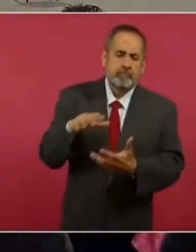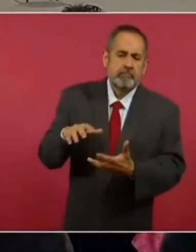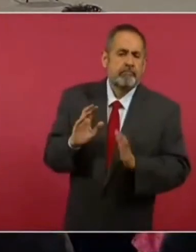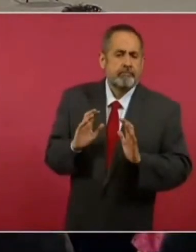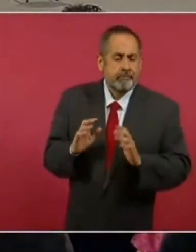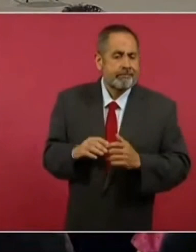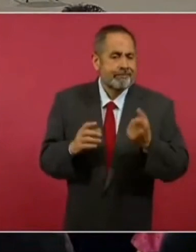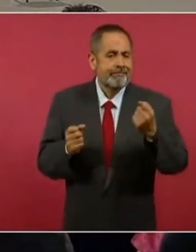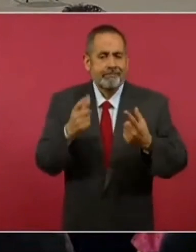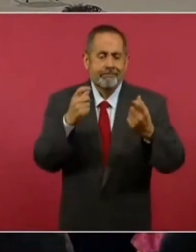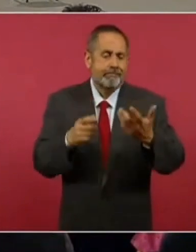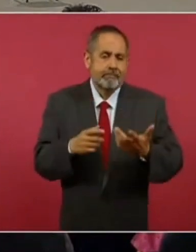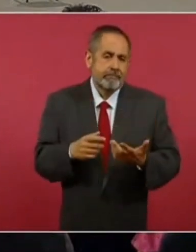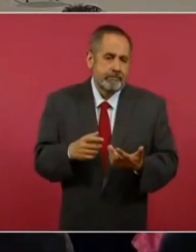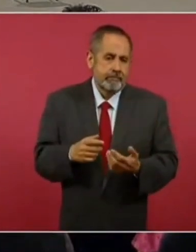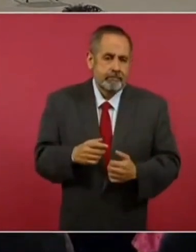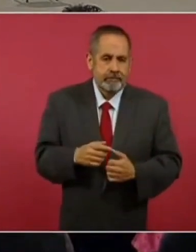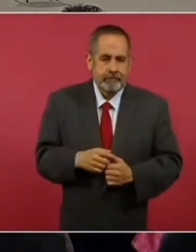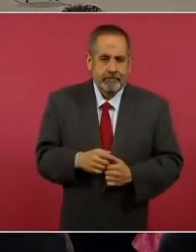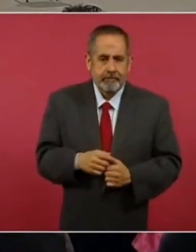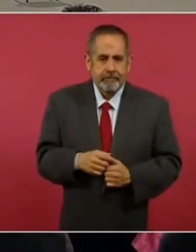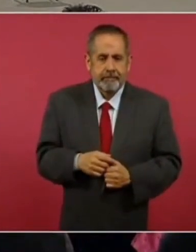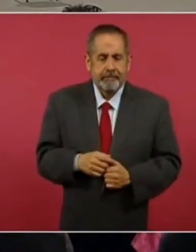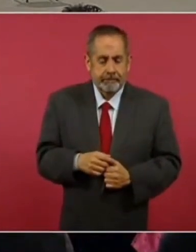y de alguna manera